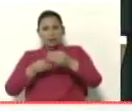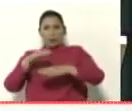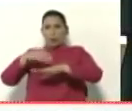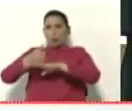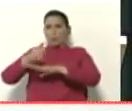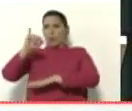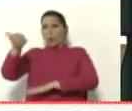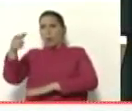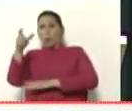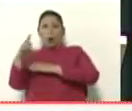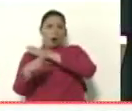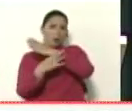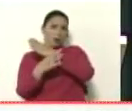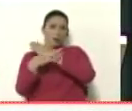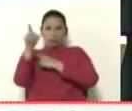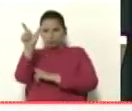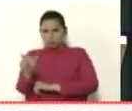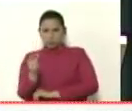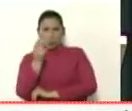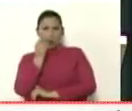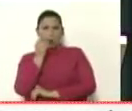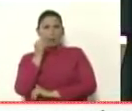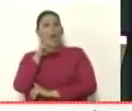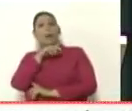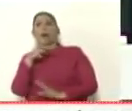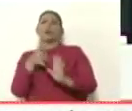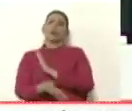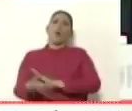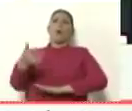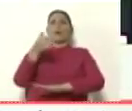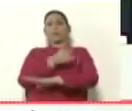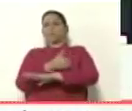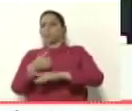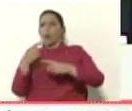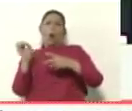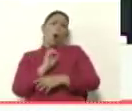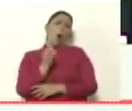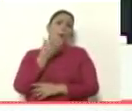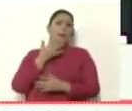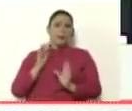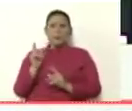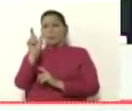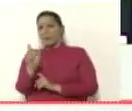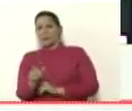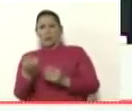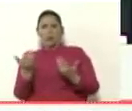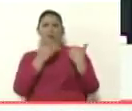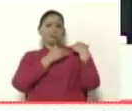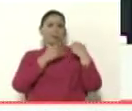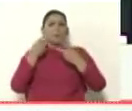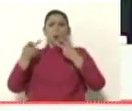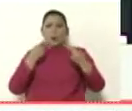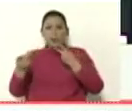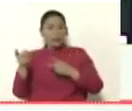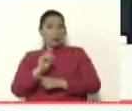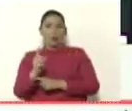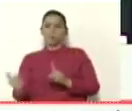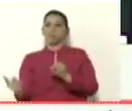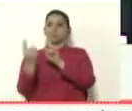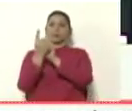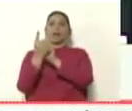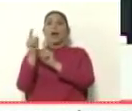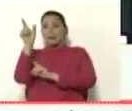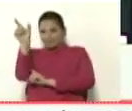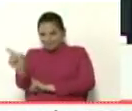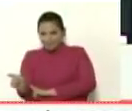Guaidó. Aquí no estamos hablando de que fue un funcionario, o de que fue un representante político, es directamente el